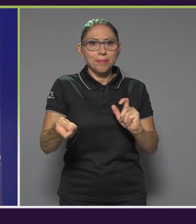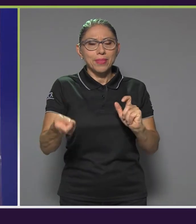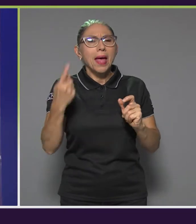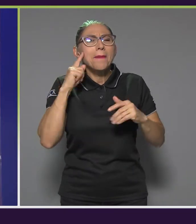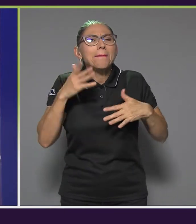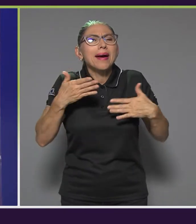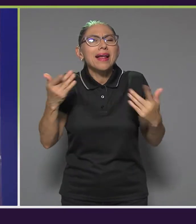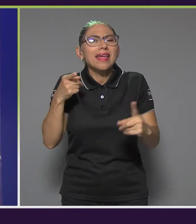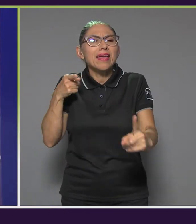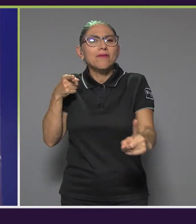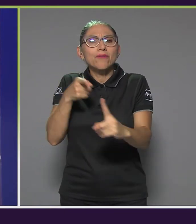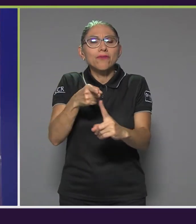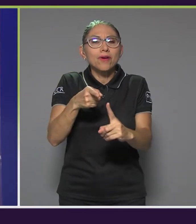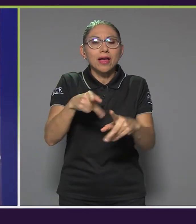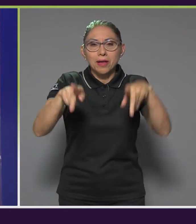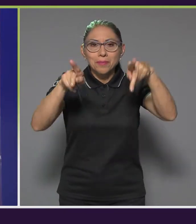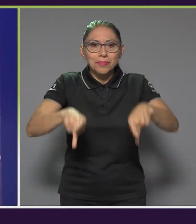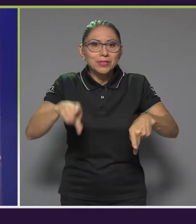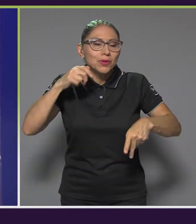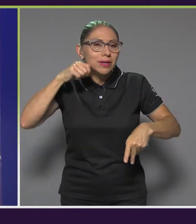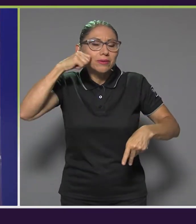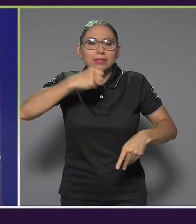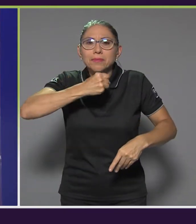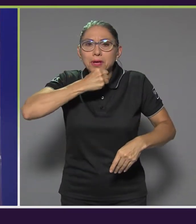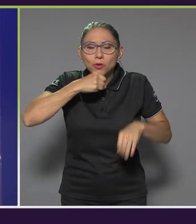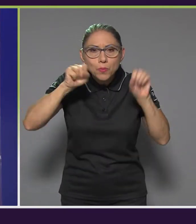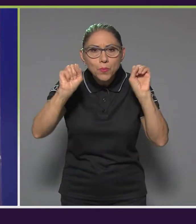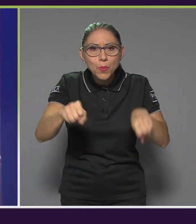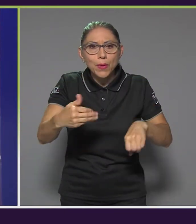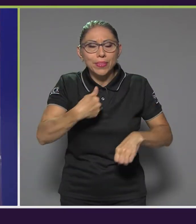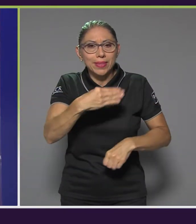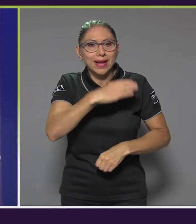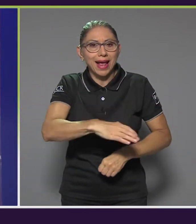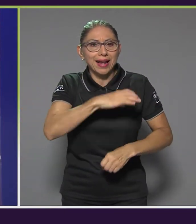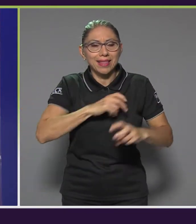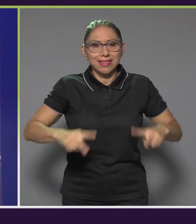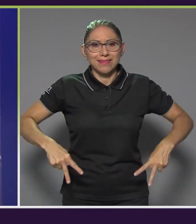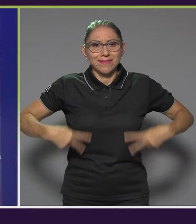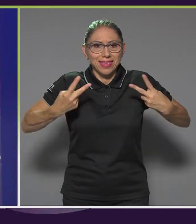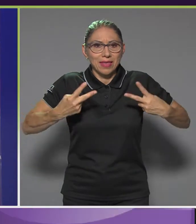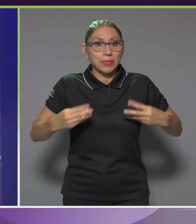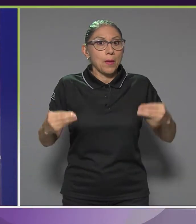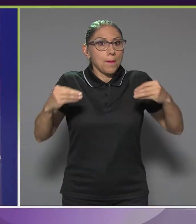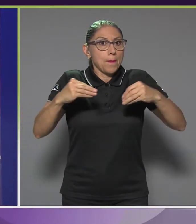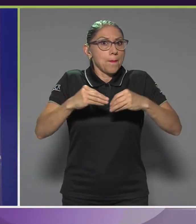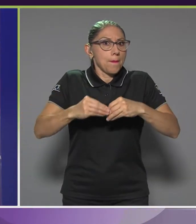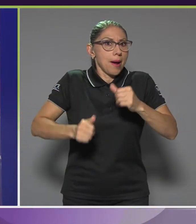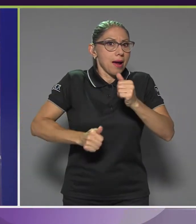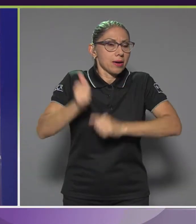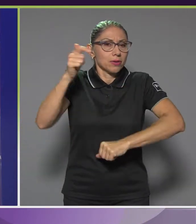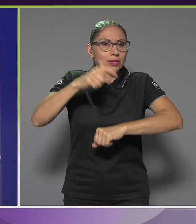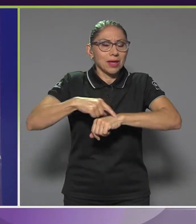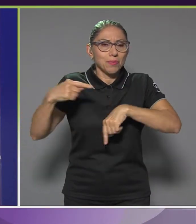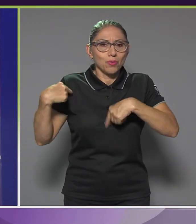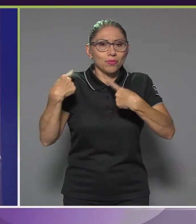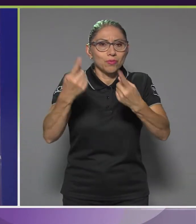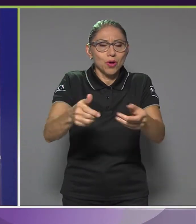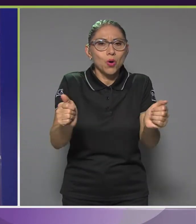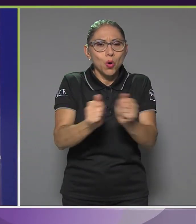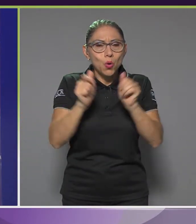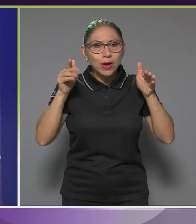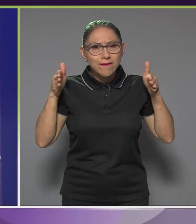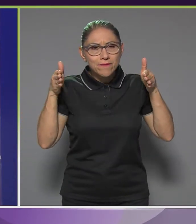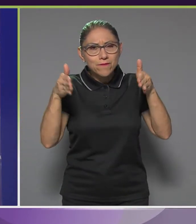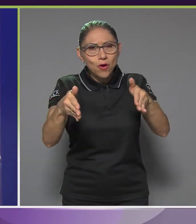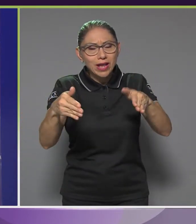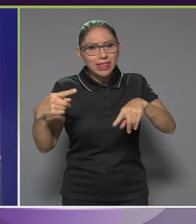población adulta mayor la posibilidad de tener calidad de vida por la mayor cantidad de tiempo posible con un enfoque de curso de vida,